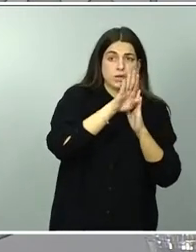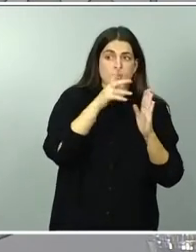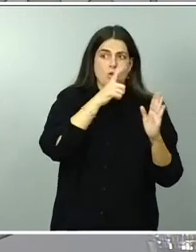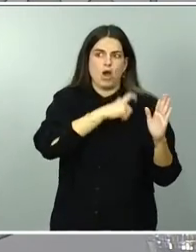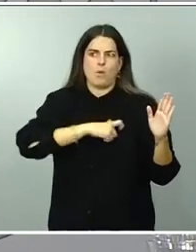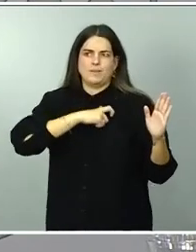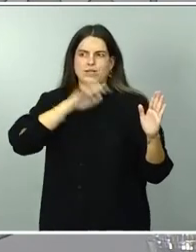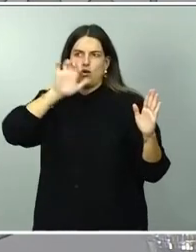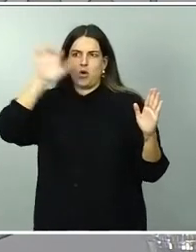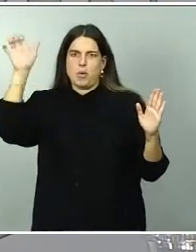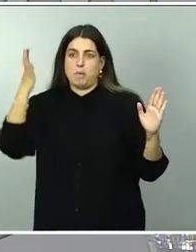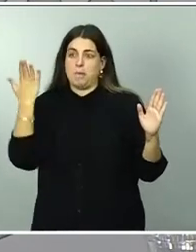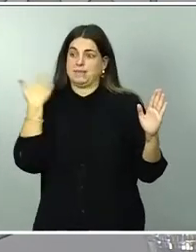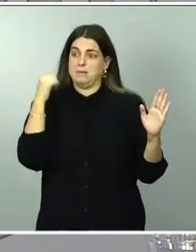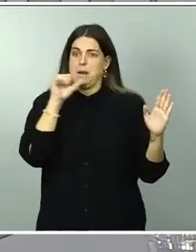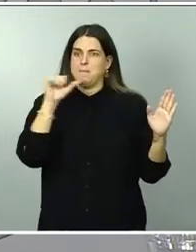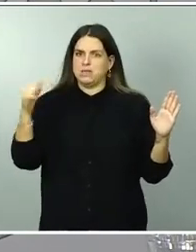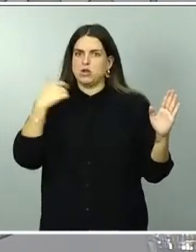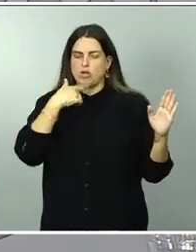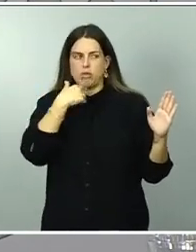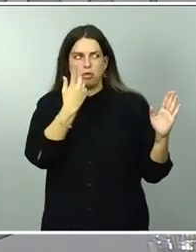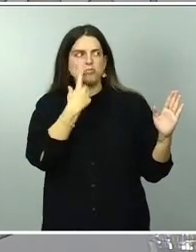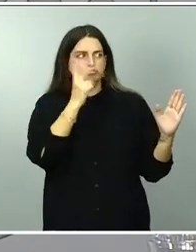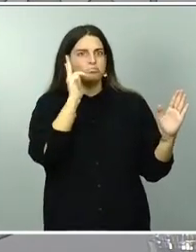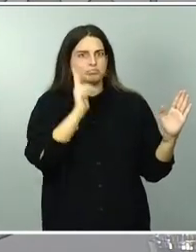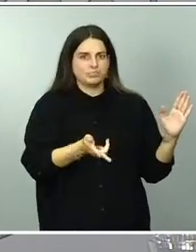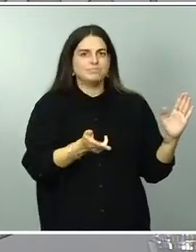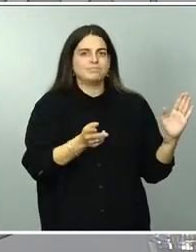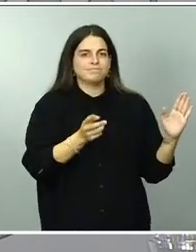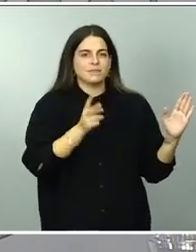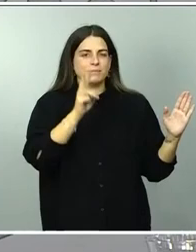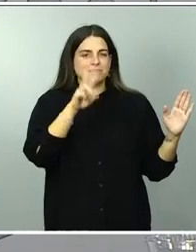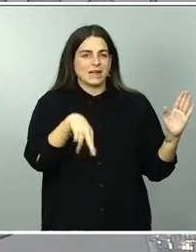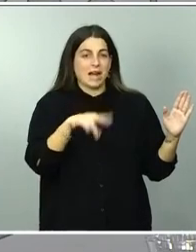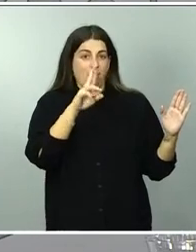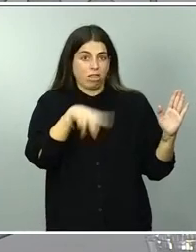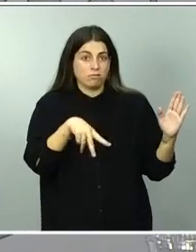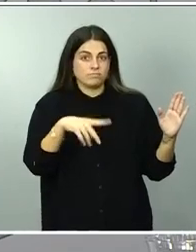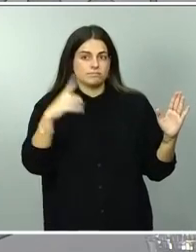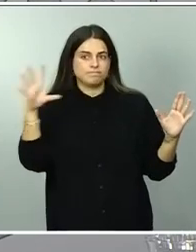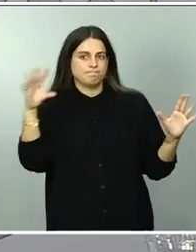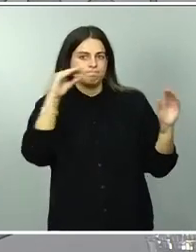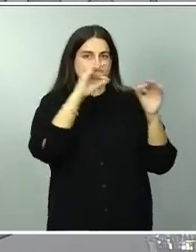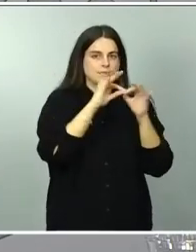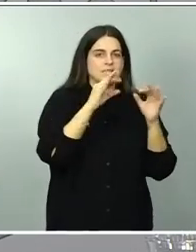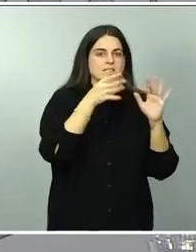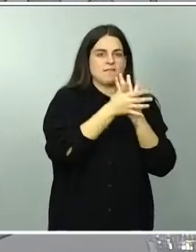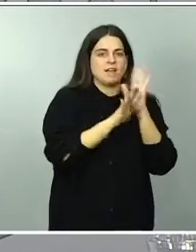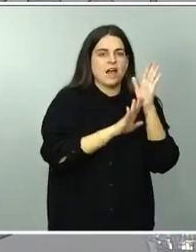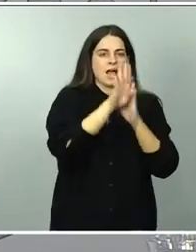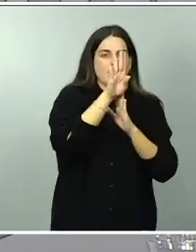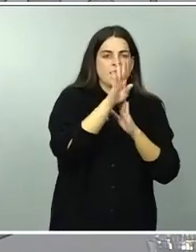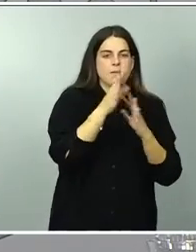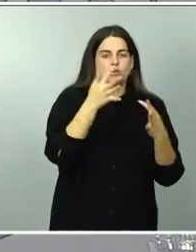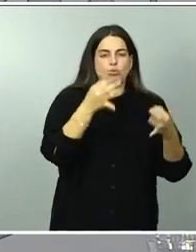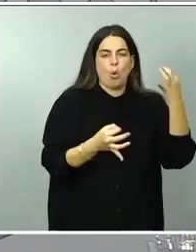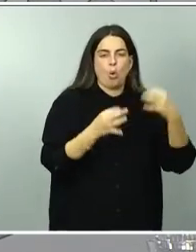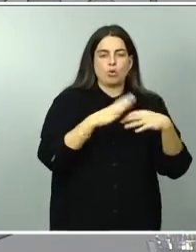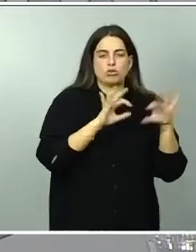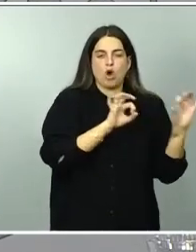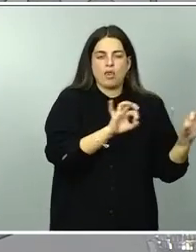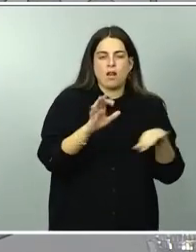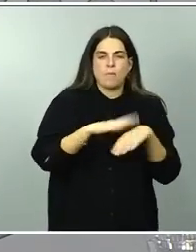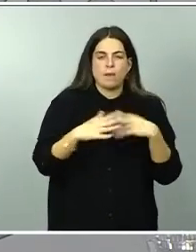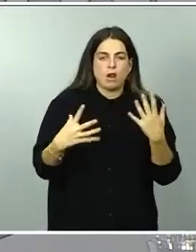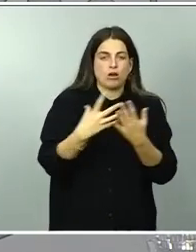finales de la semana pasada, sea al tiempo un crecimiento justo, un crecimiento ordenado, que los grandes avances que estamos